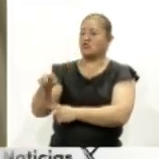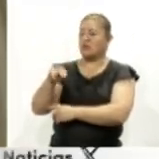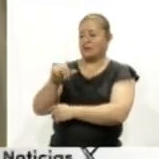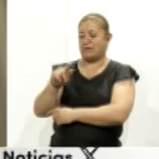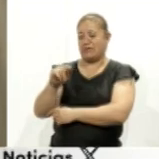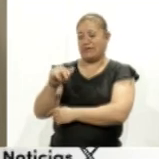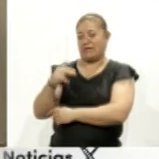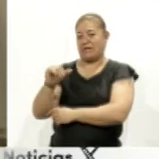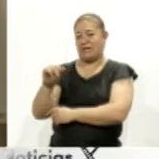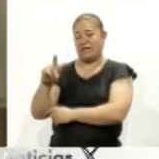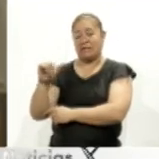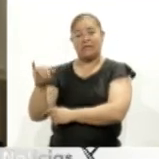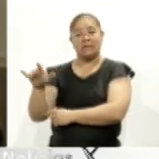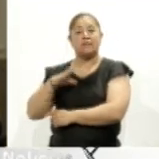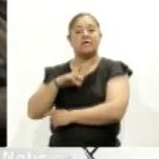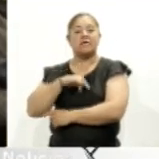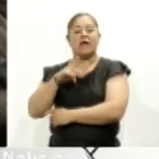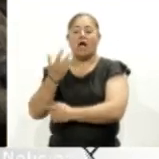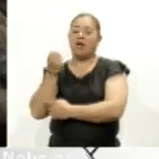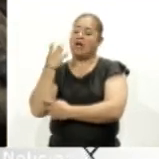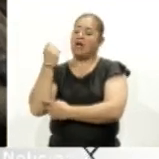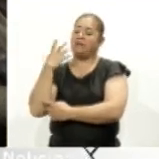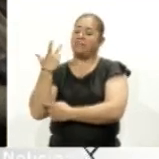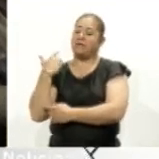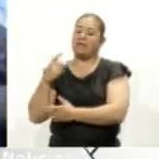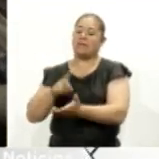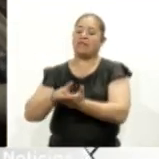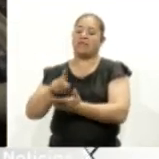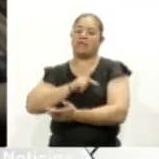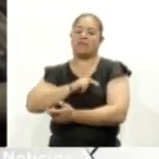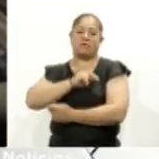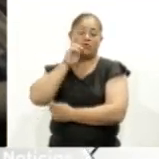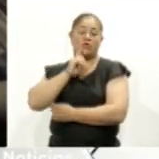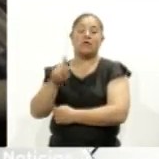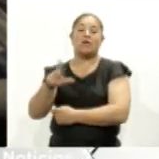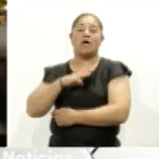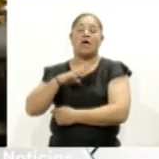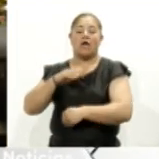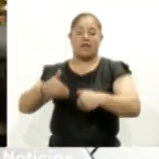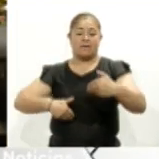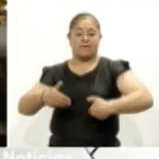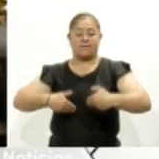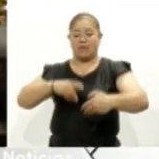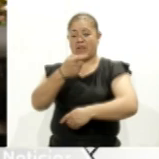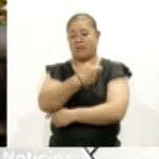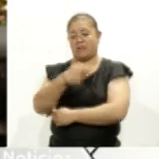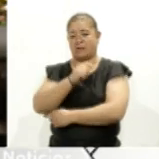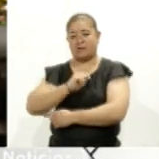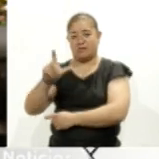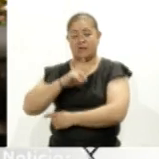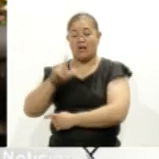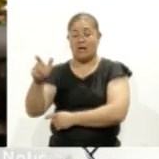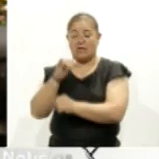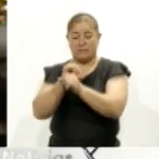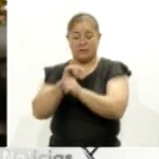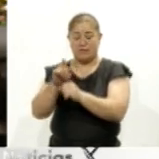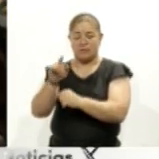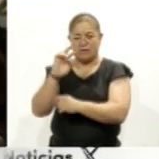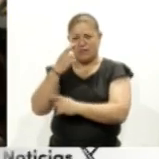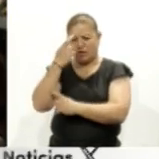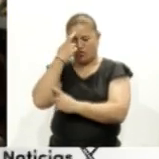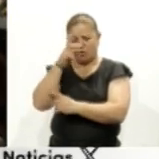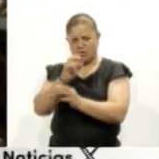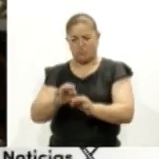Nuestras trayectorias en los derechos de las mujeres. En la ponencia realizada en el Teatro Chico Tencat, la investigadora recordó la importancia de crear